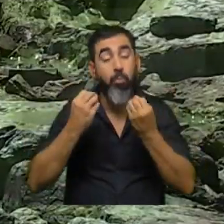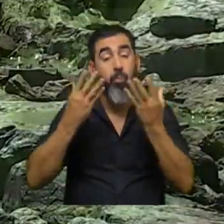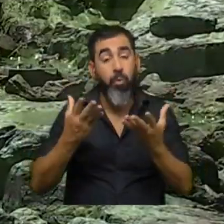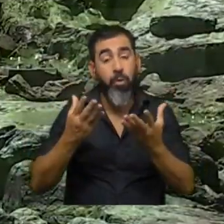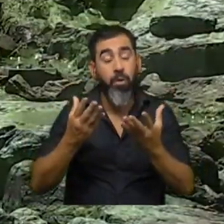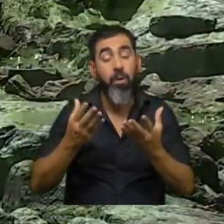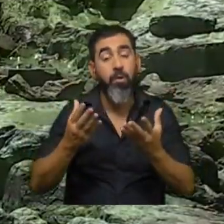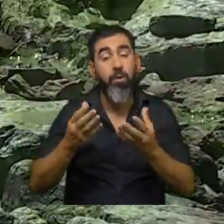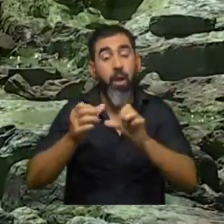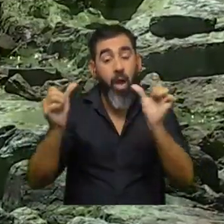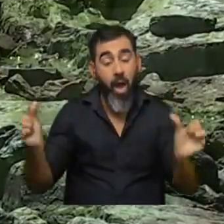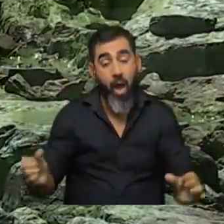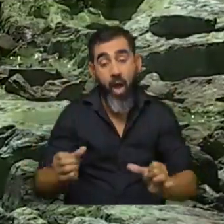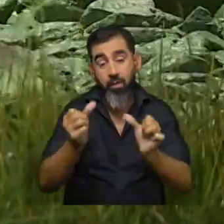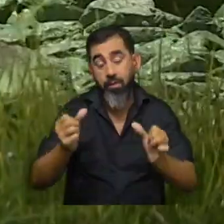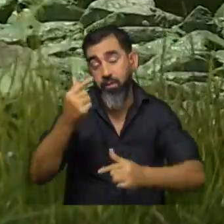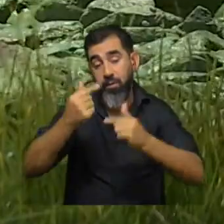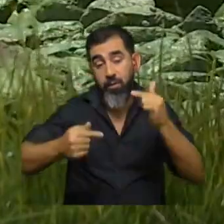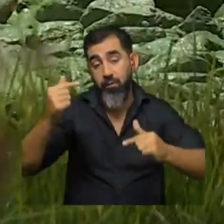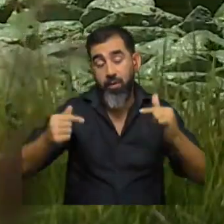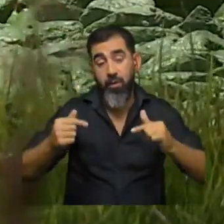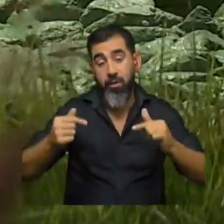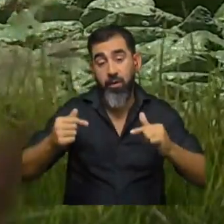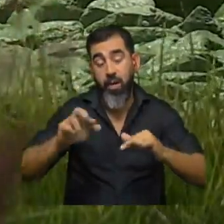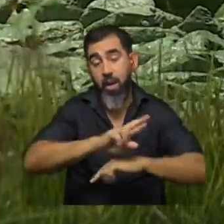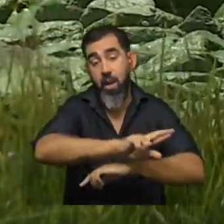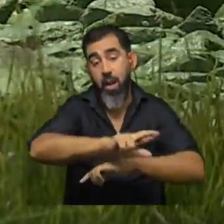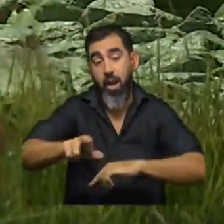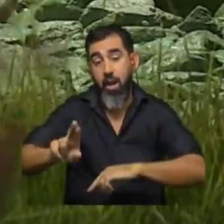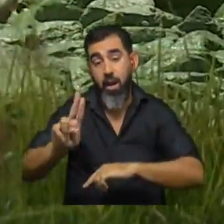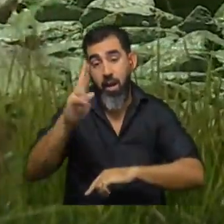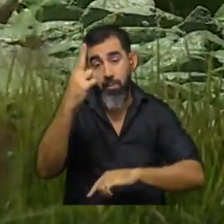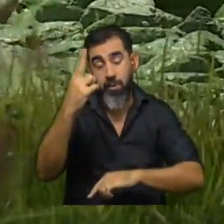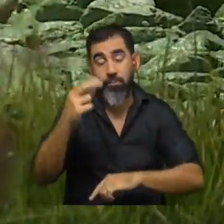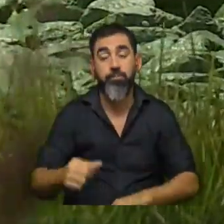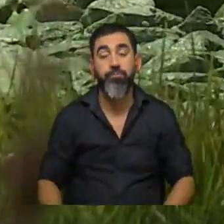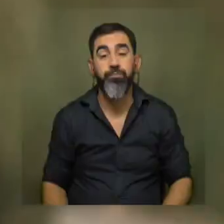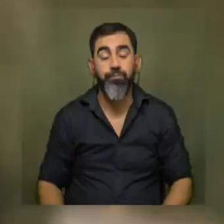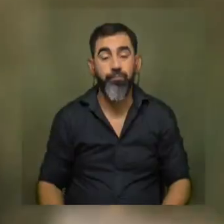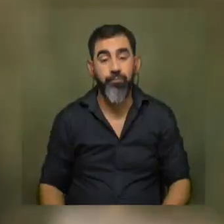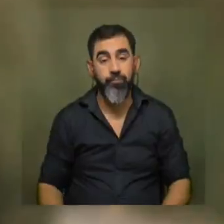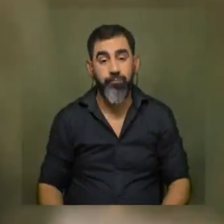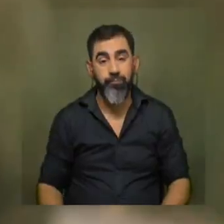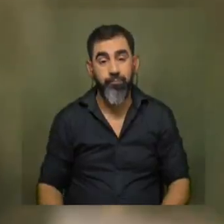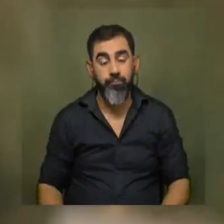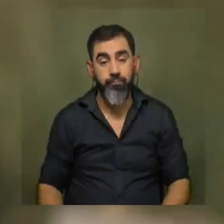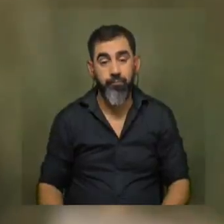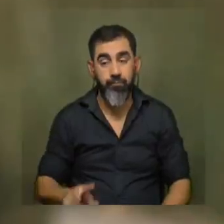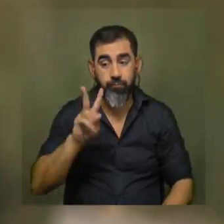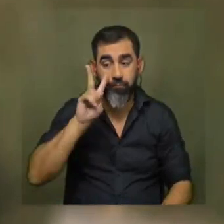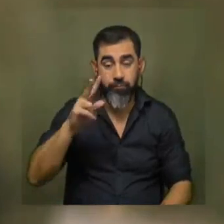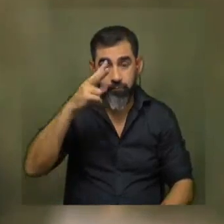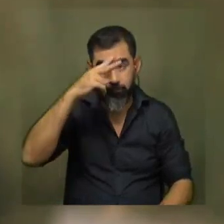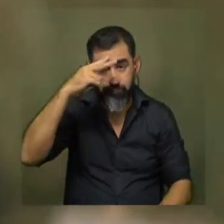las actividades que se hacen que se realizan en la costa uruguaya. Entonces, como pudimos ver en este